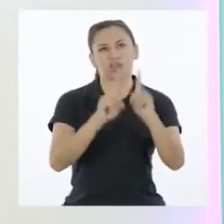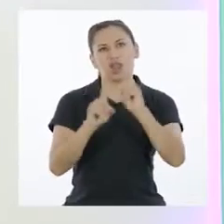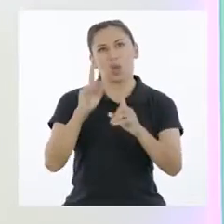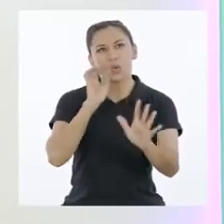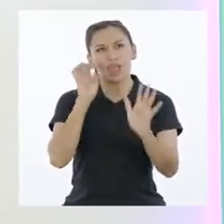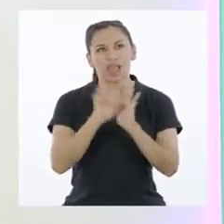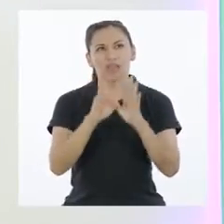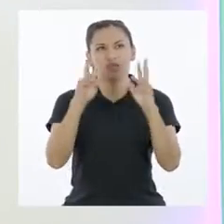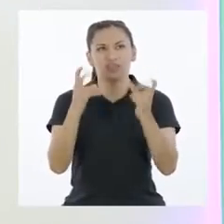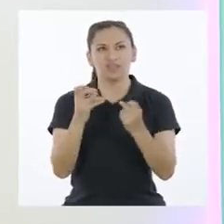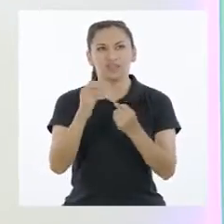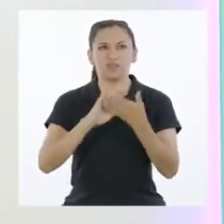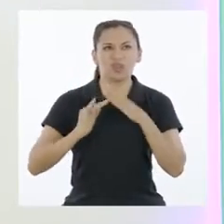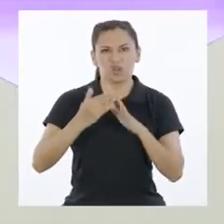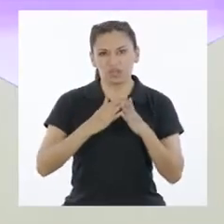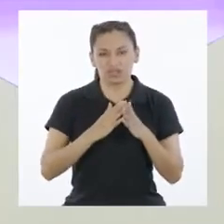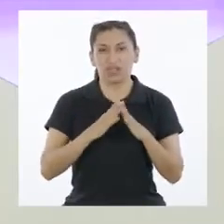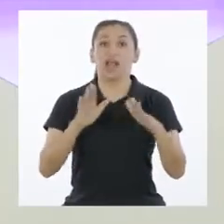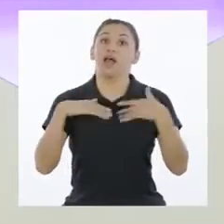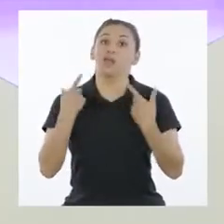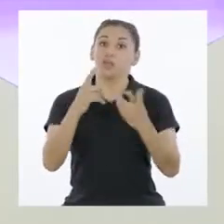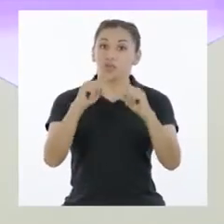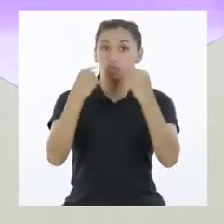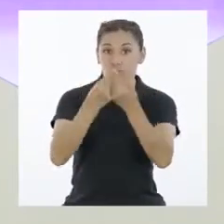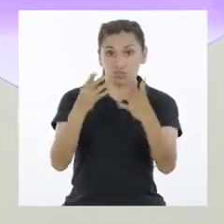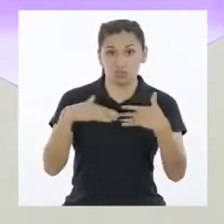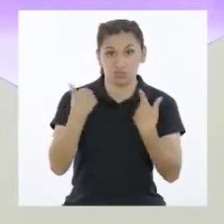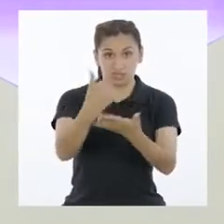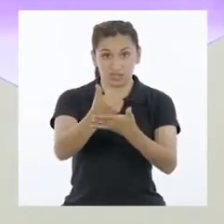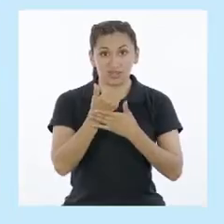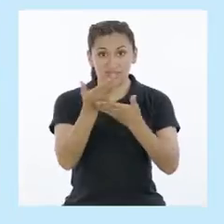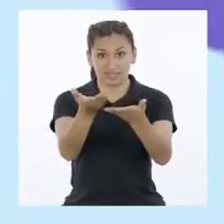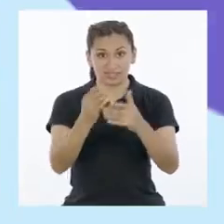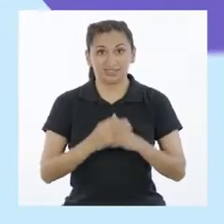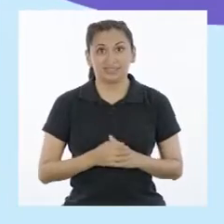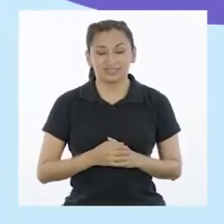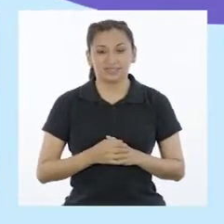algunos ejemplos de asuntos públicos. Tal vez el equipo nos pueda ayudar.